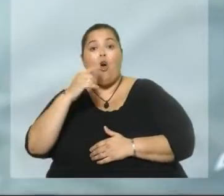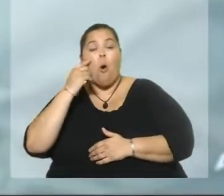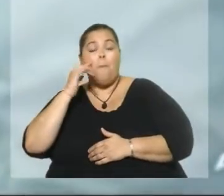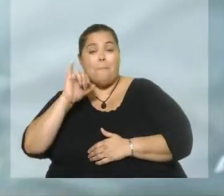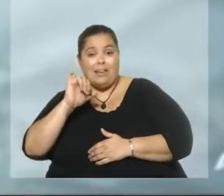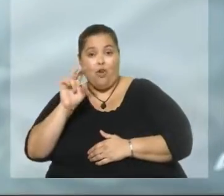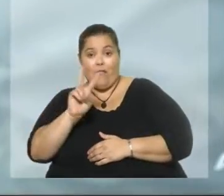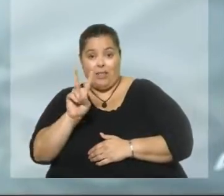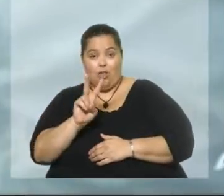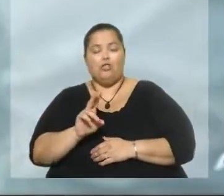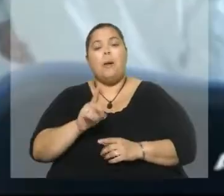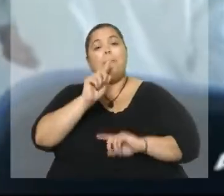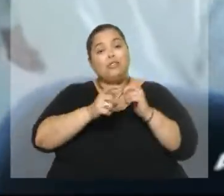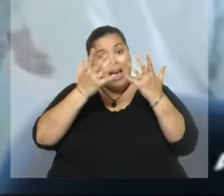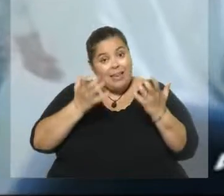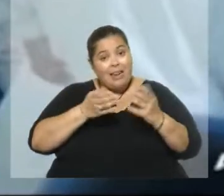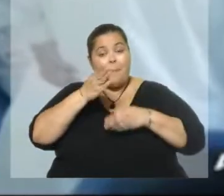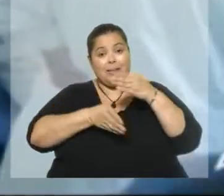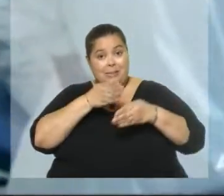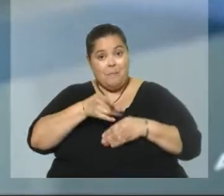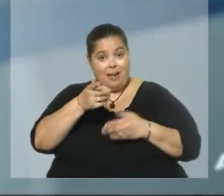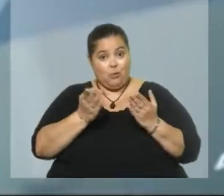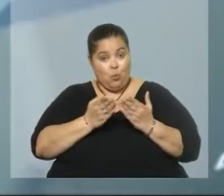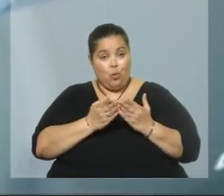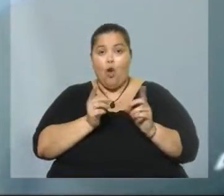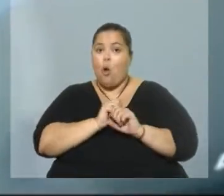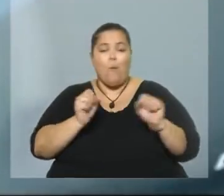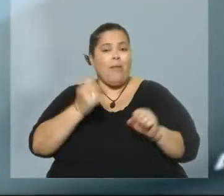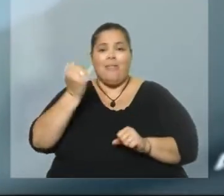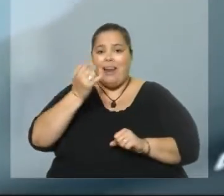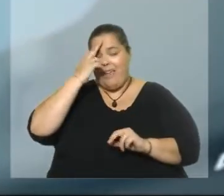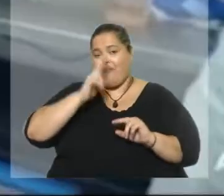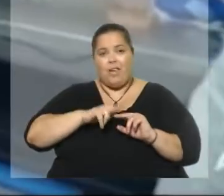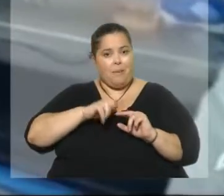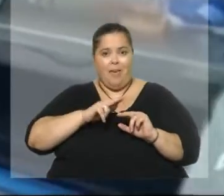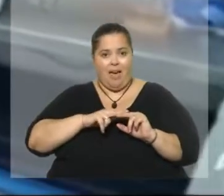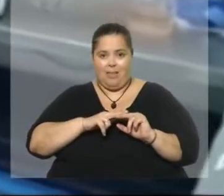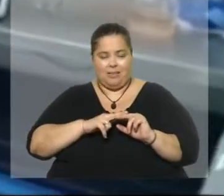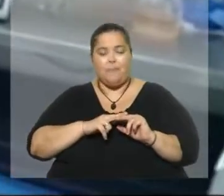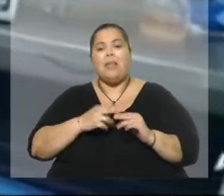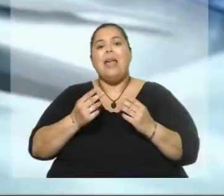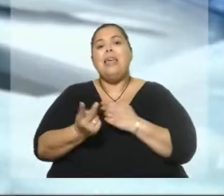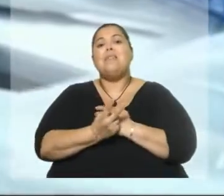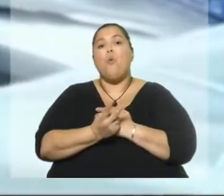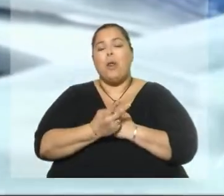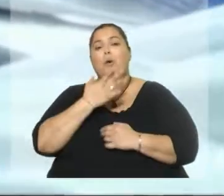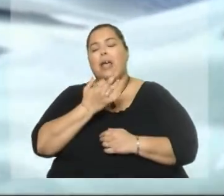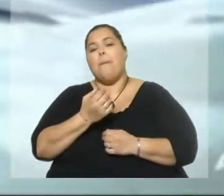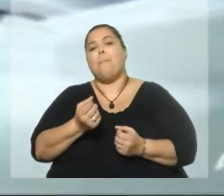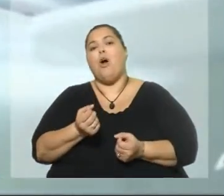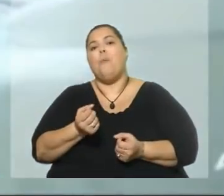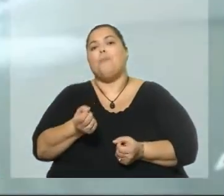las personas que quieran participar del estudio no deben padecer enfermedades que afecten el sistema inmune, no deben recibir medicación